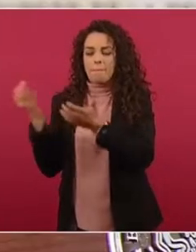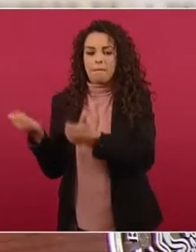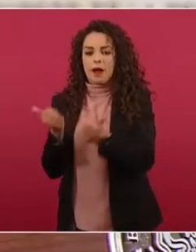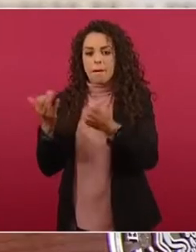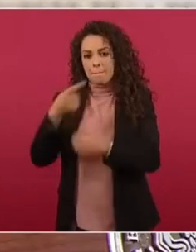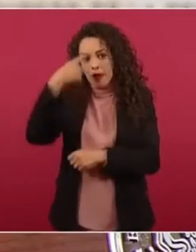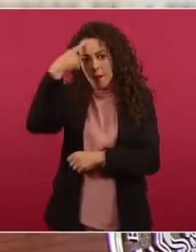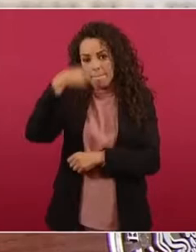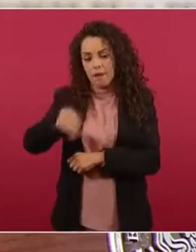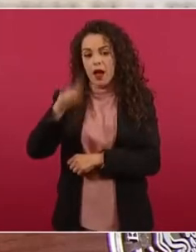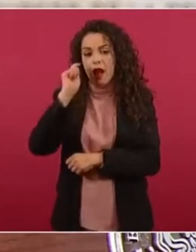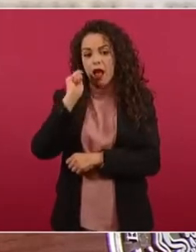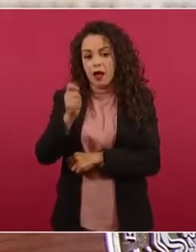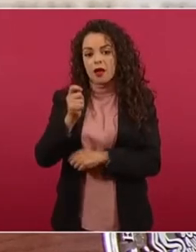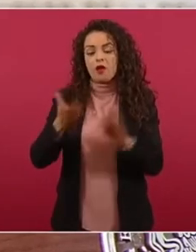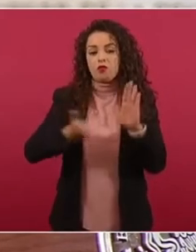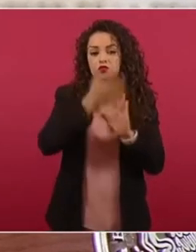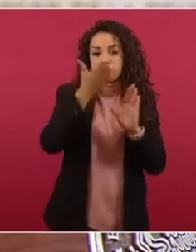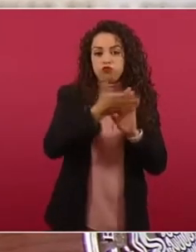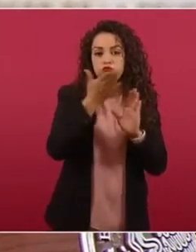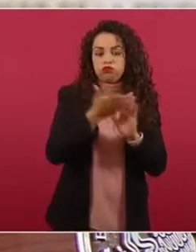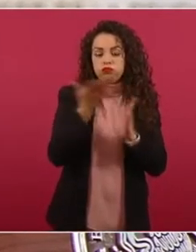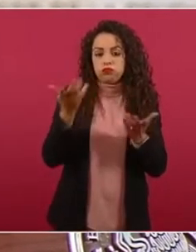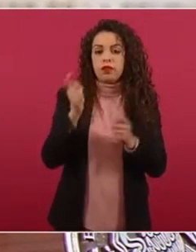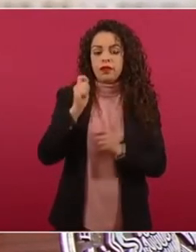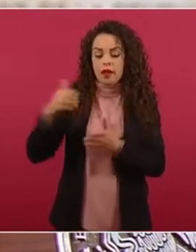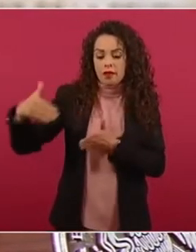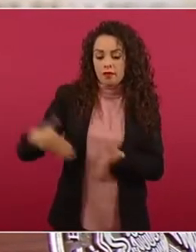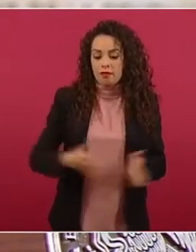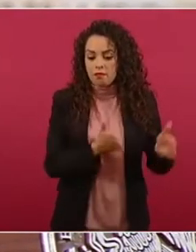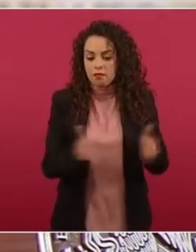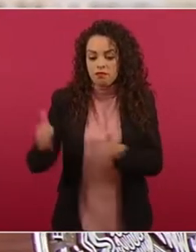o reparar carreteras en Estados Unidos.